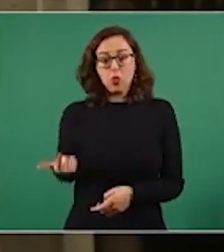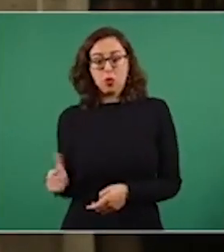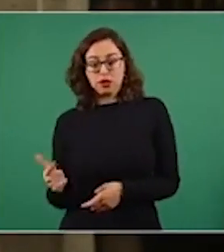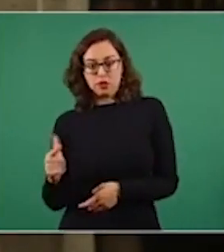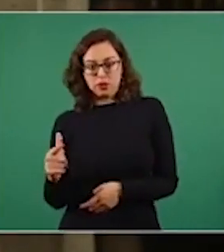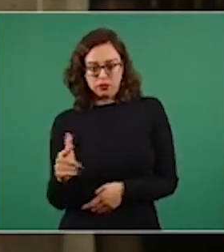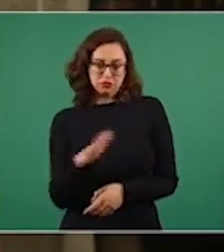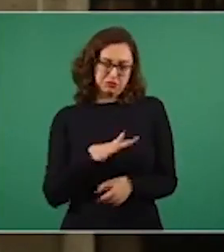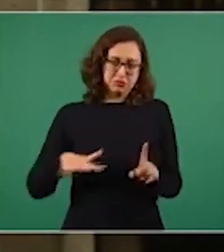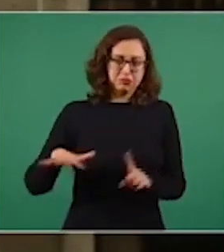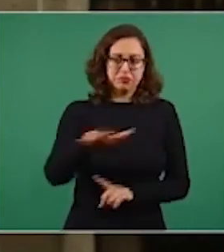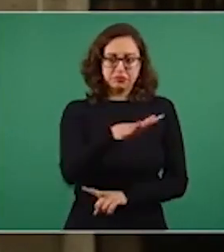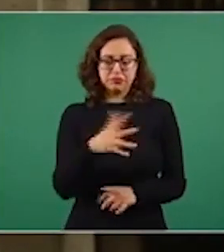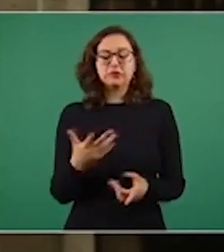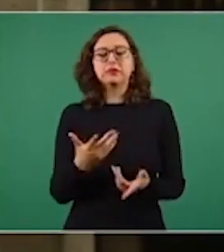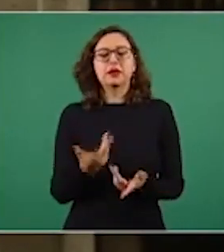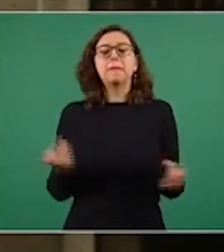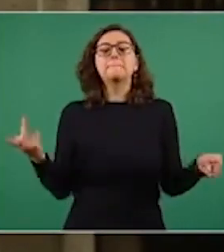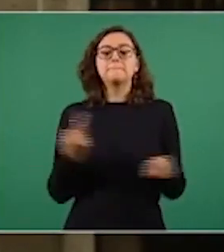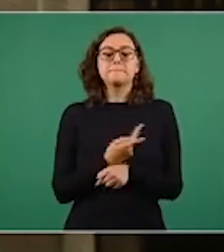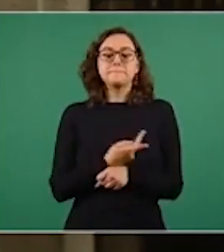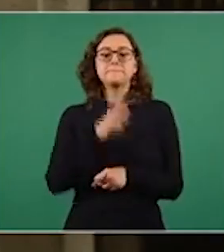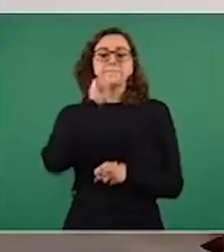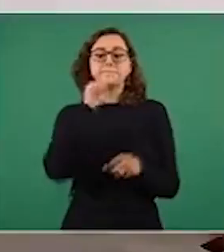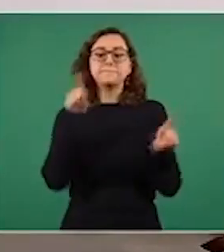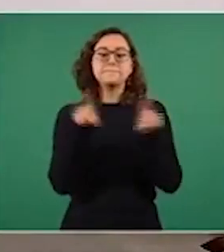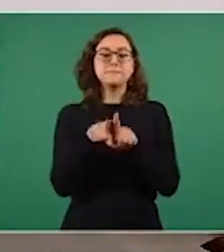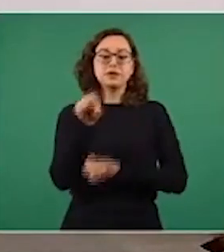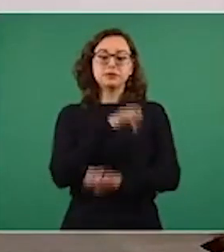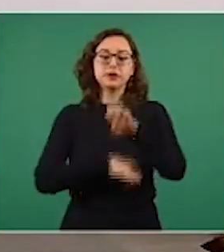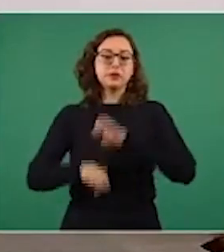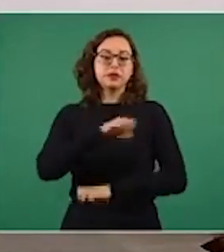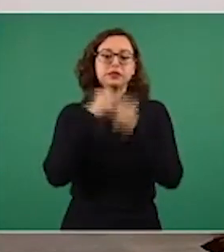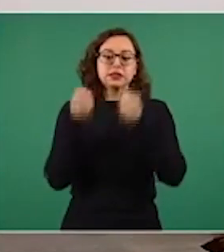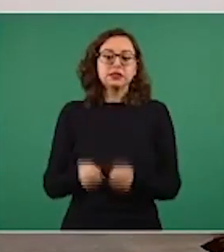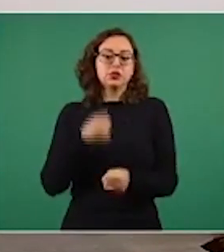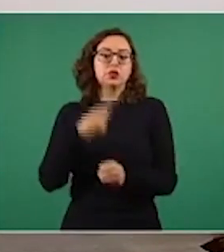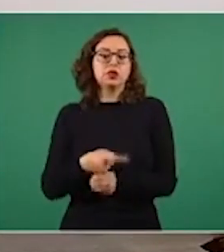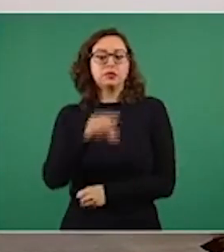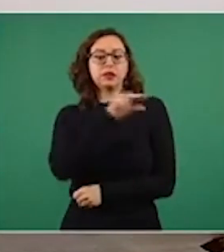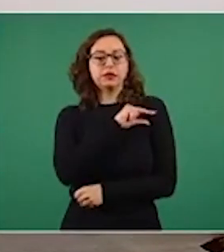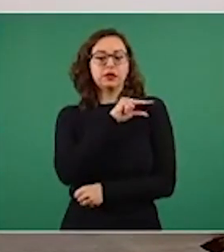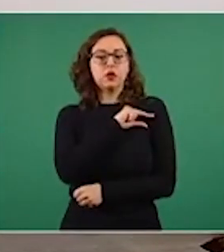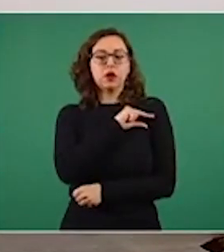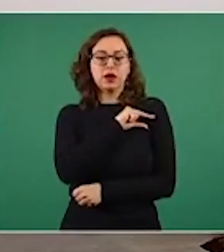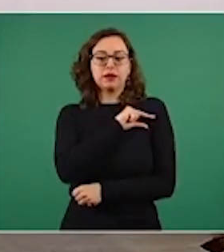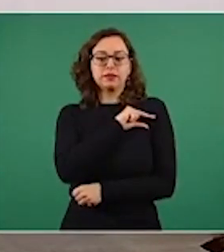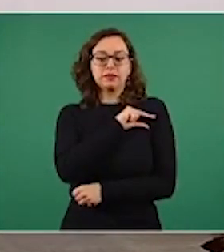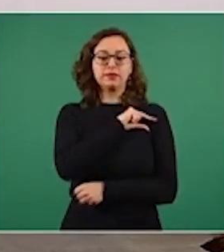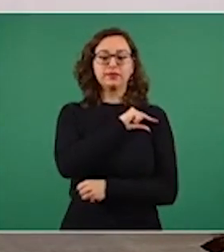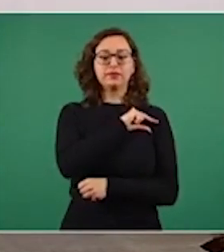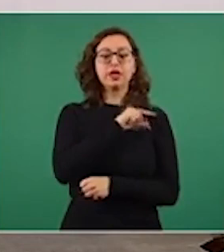servicios de seguridad, que es Seguritech, una empresa que creció mucho el sexenio pasado. en Guanajuato le compraron